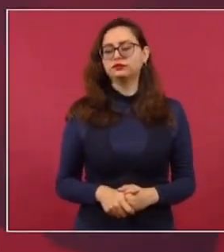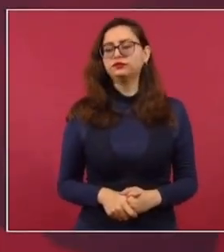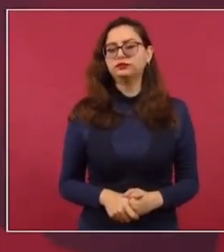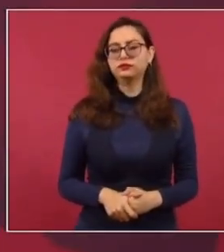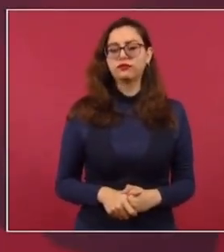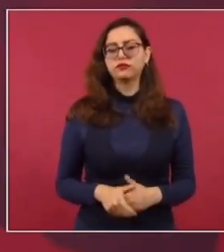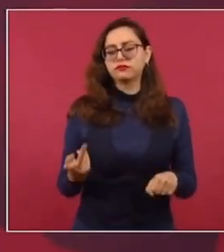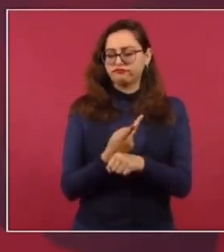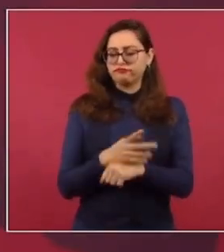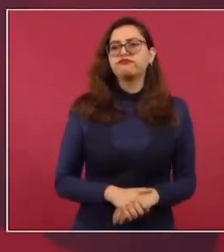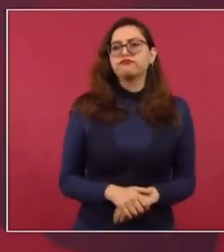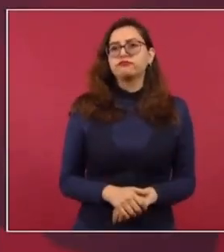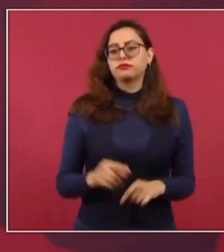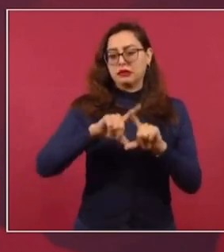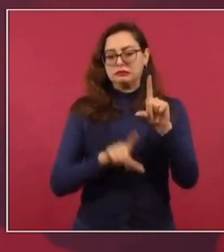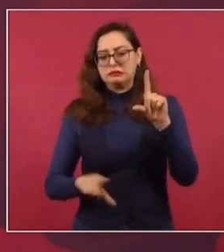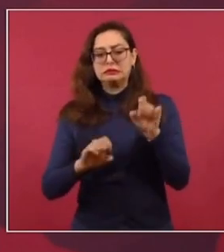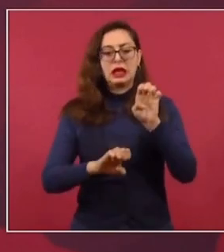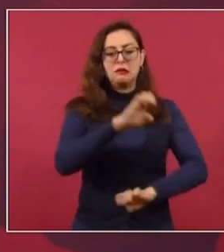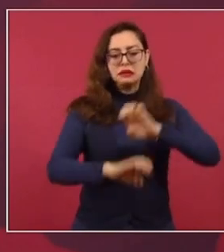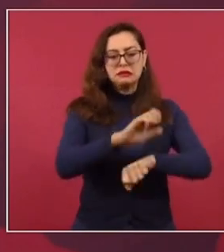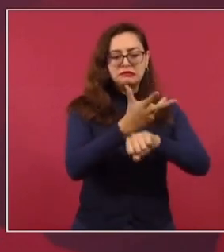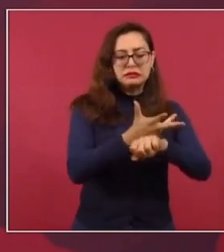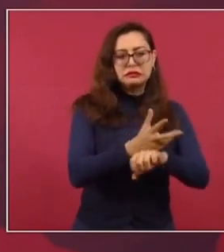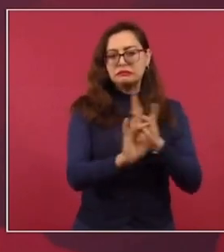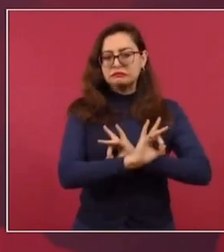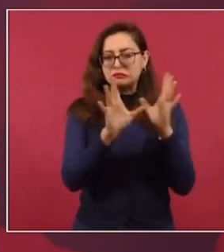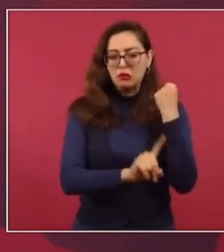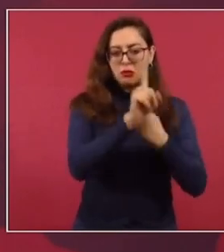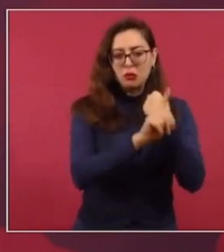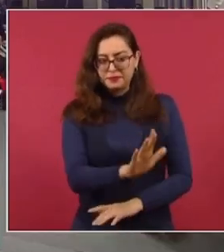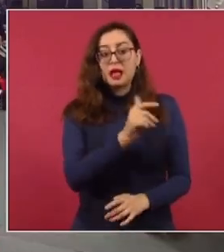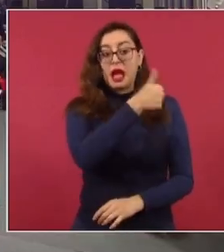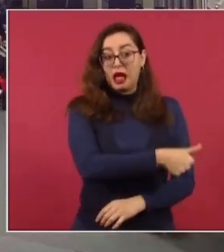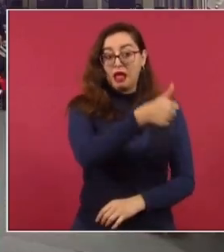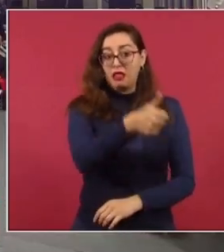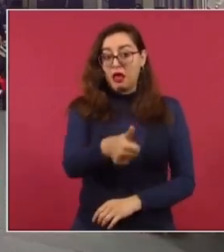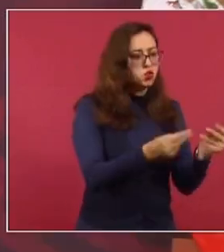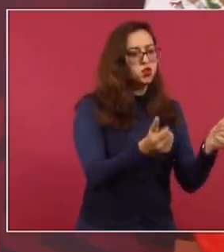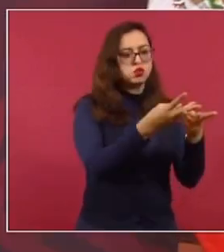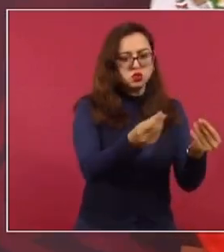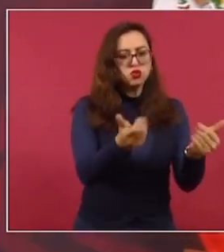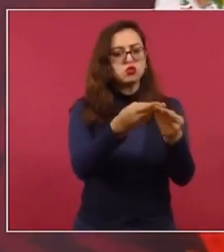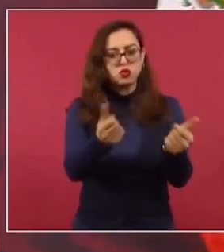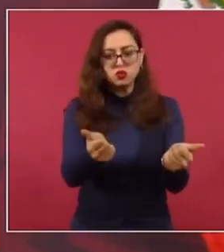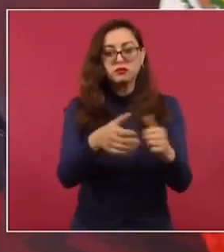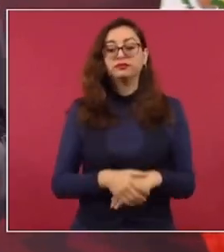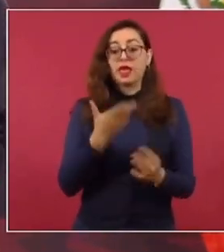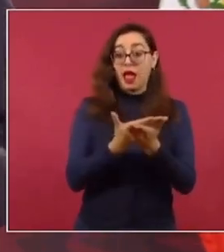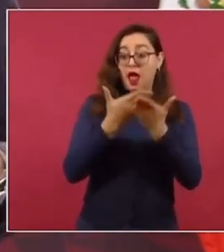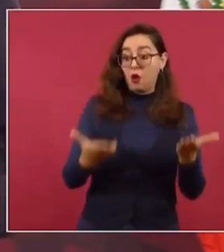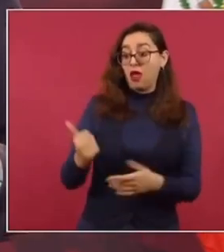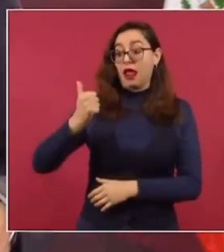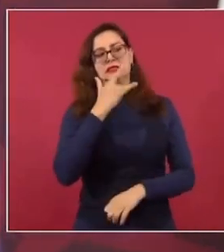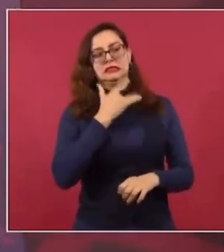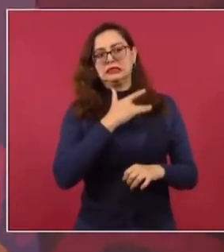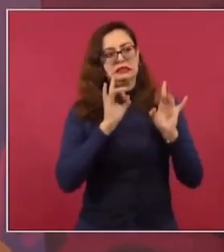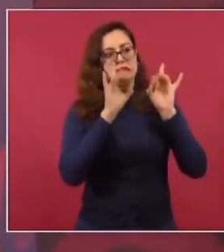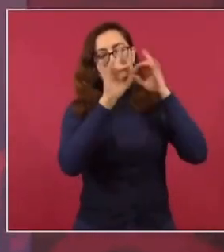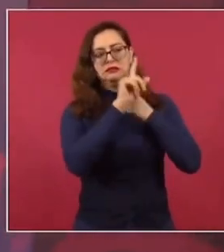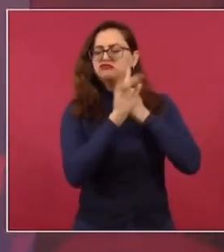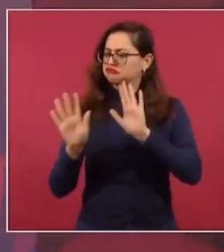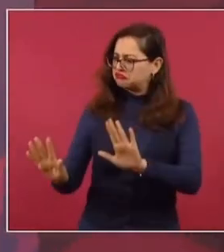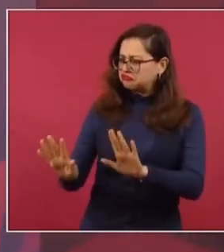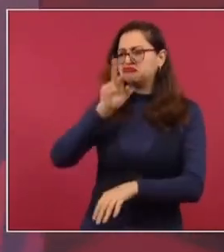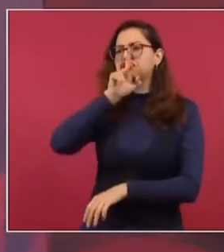empresas estadounidenses, yo les ofrecí atenderlos personalmente. Ese mismo procedimiento lo